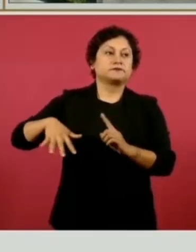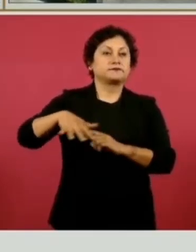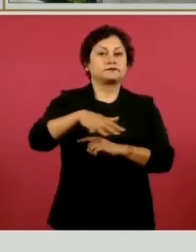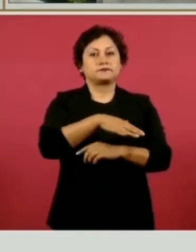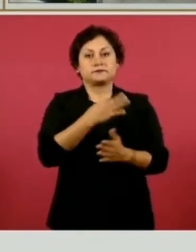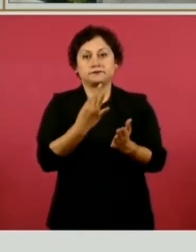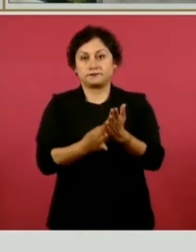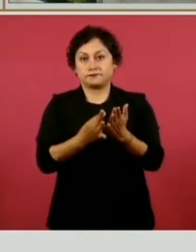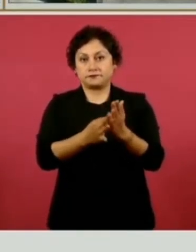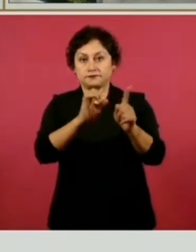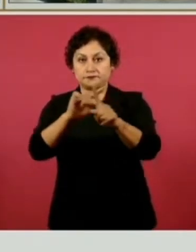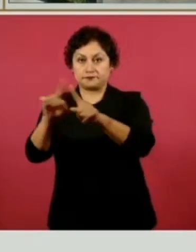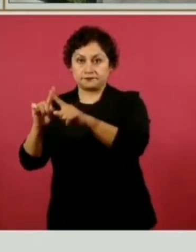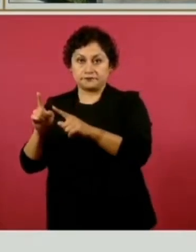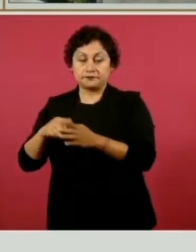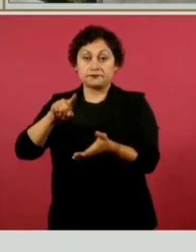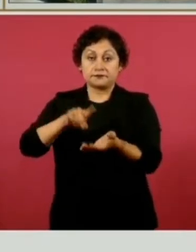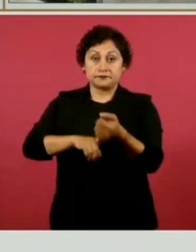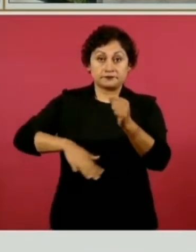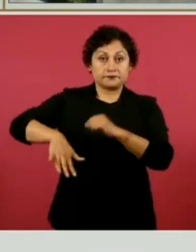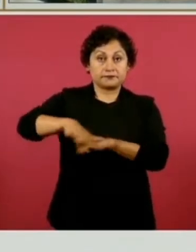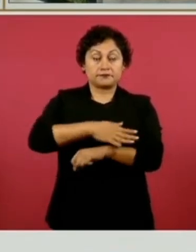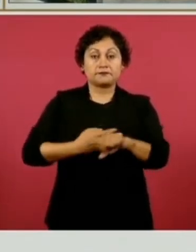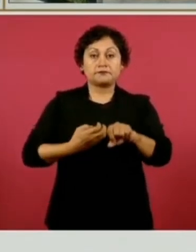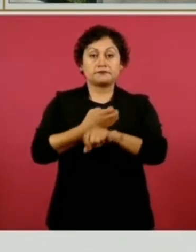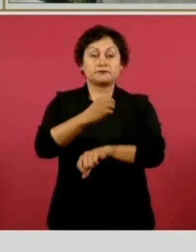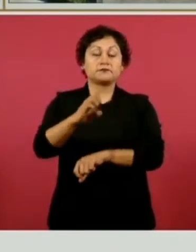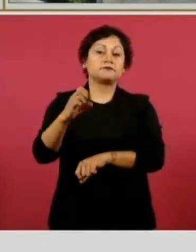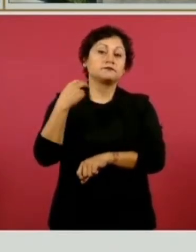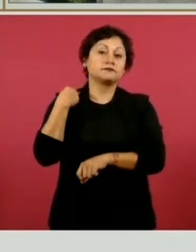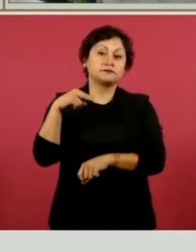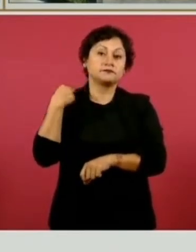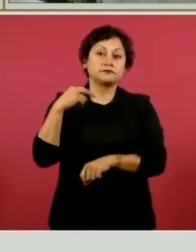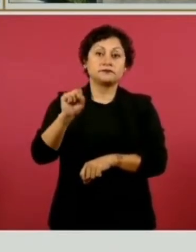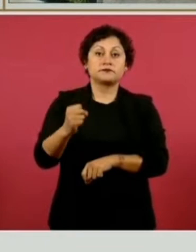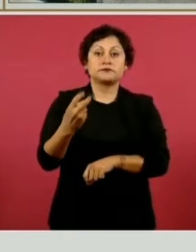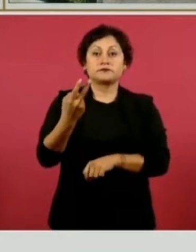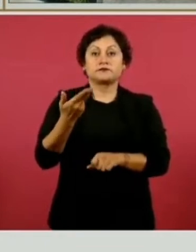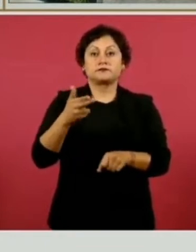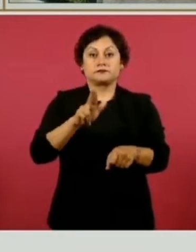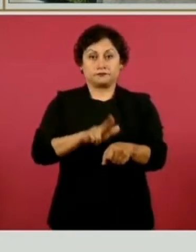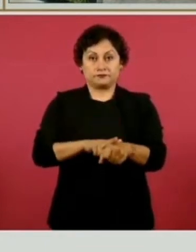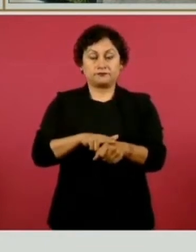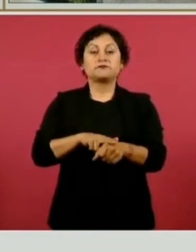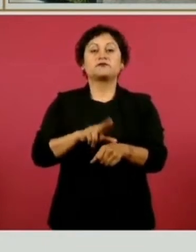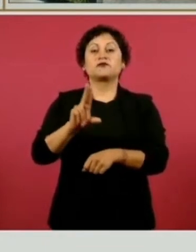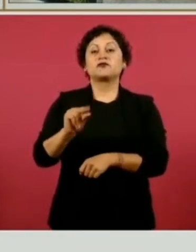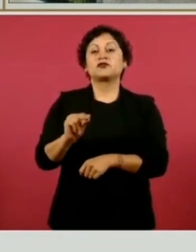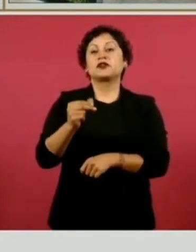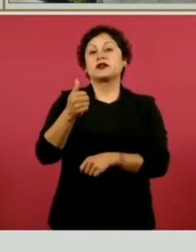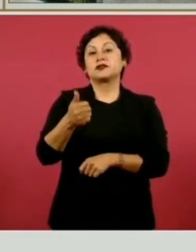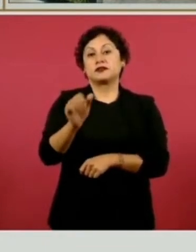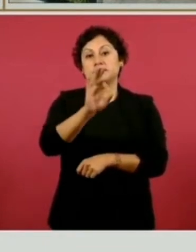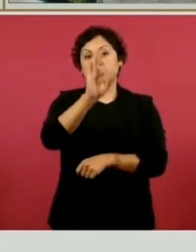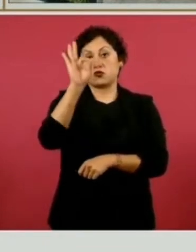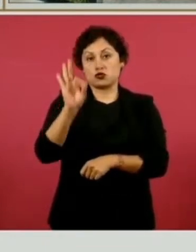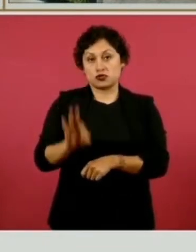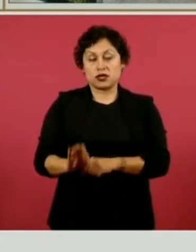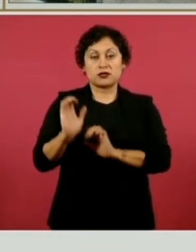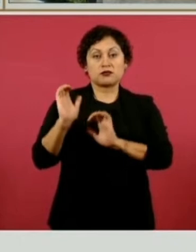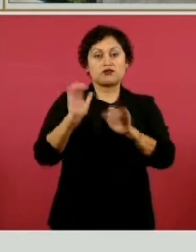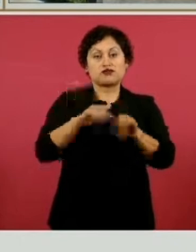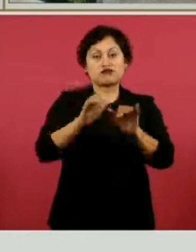En los 62 hospitales de IMSS Bienestar de Veracruz ya se llevamos un 86 por ciento de avance en la contratación de médicos